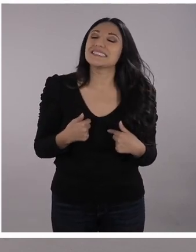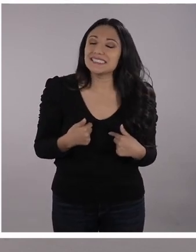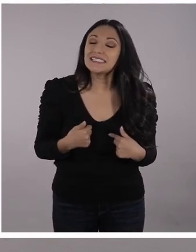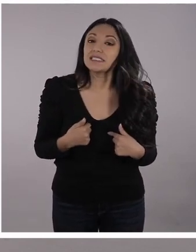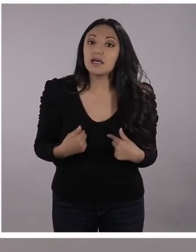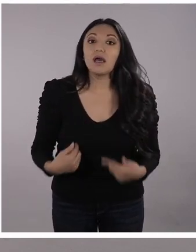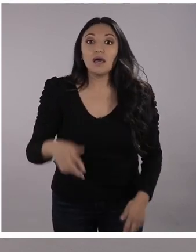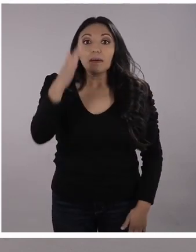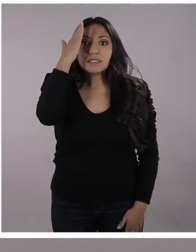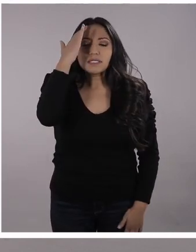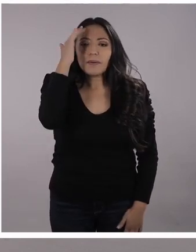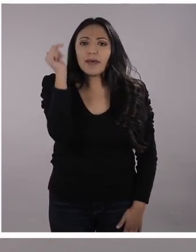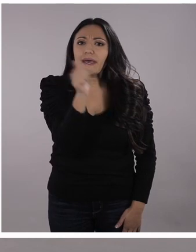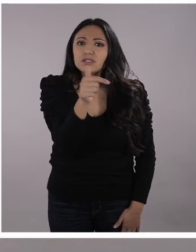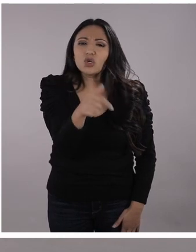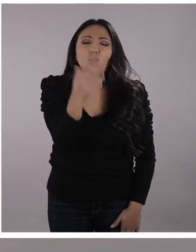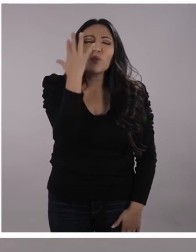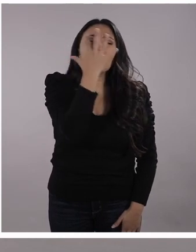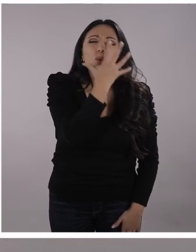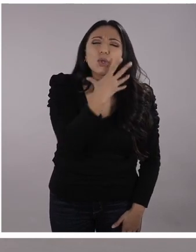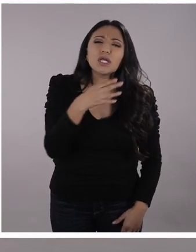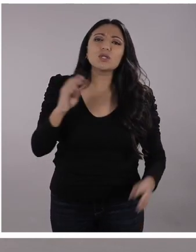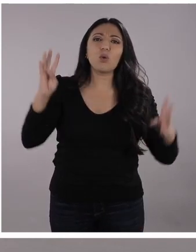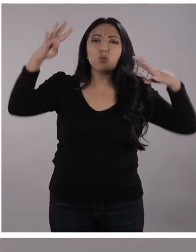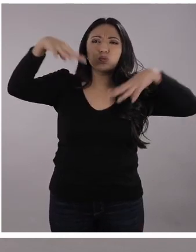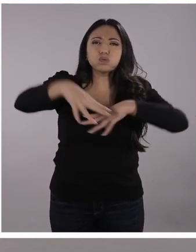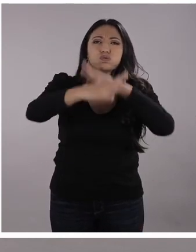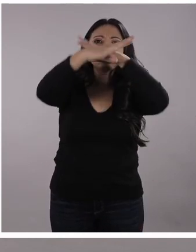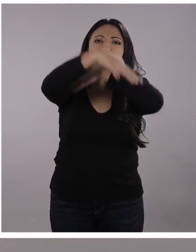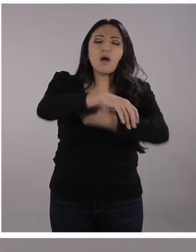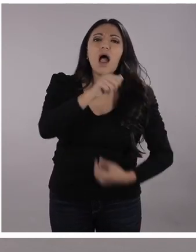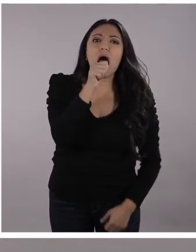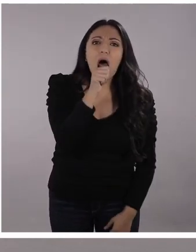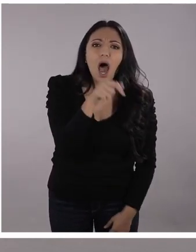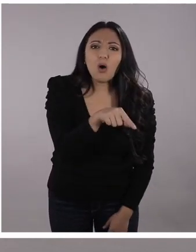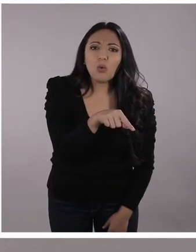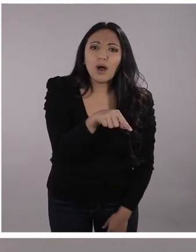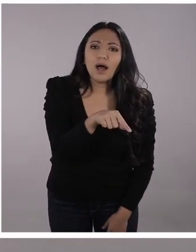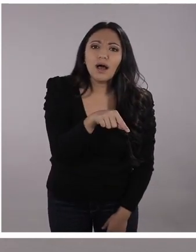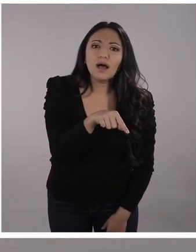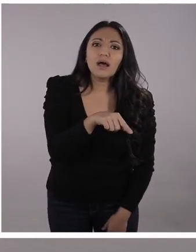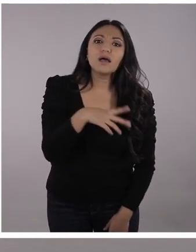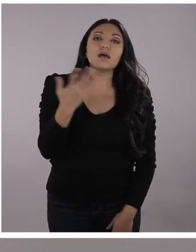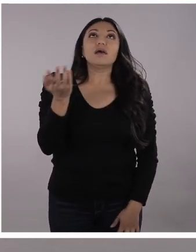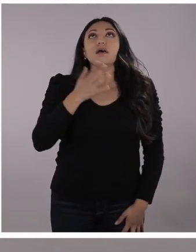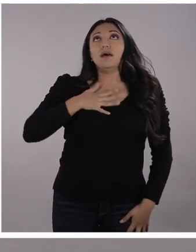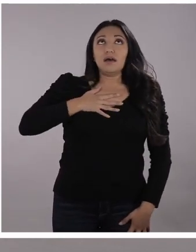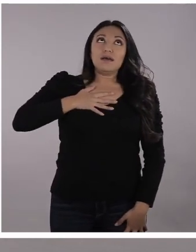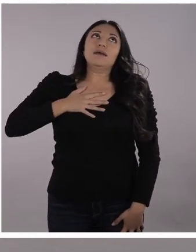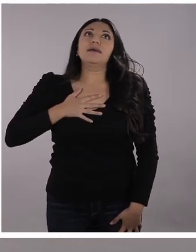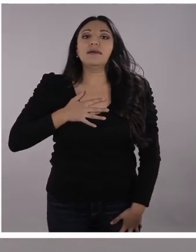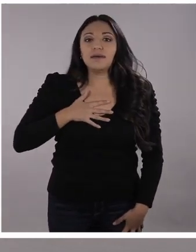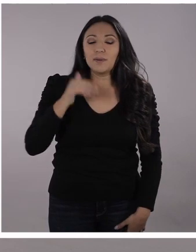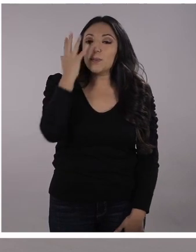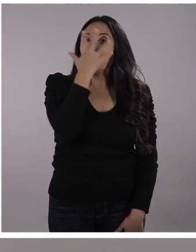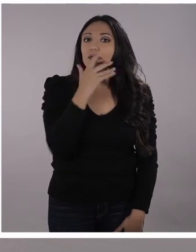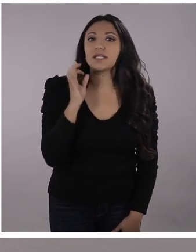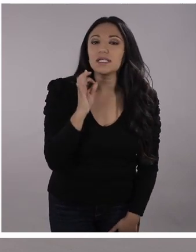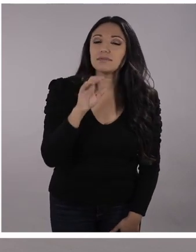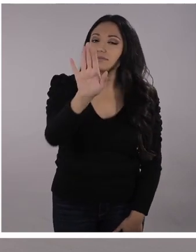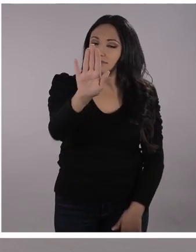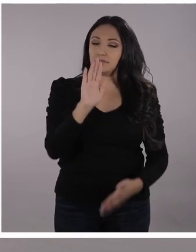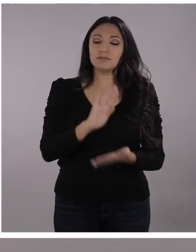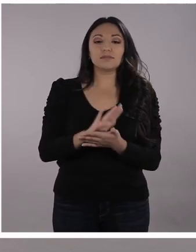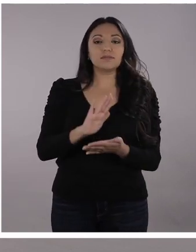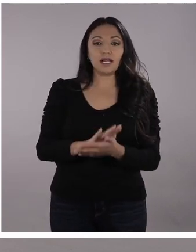existen estas maravillosas corrientes marinas, ¡ay! Me dan tanta emoción que como que me voy a desmayar. Pero tranquilos, quiero contarles